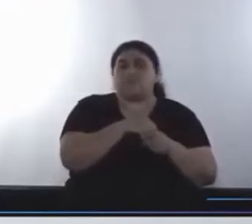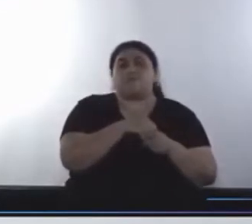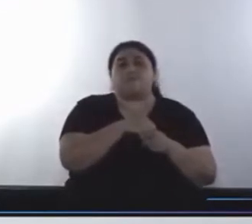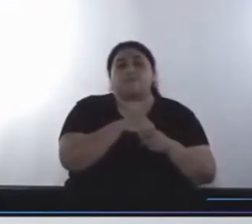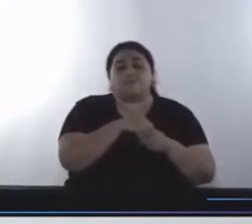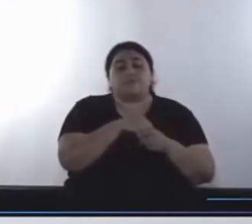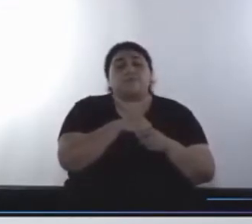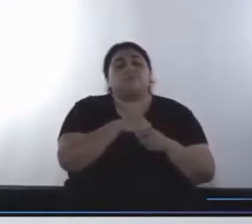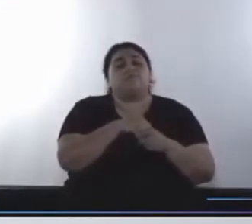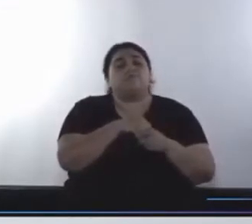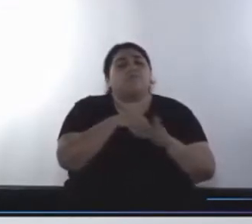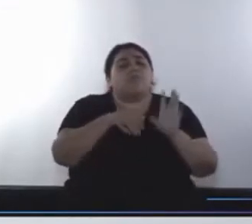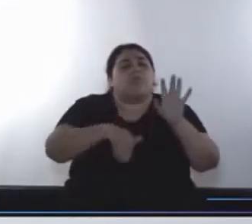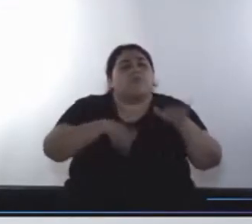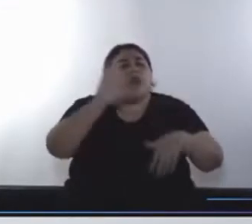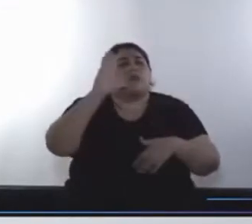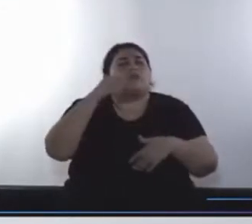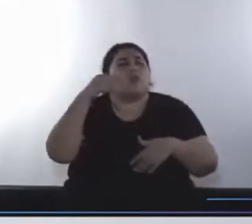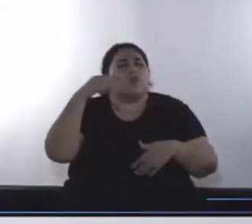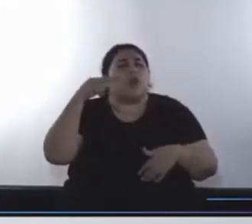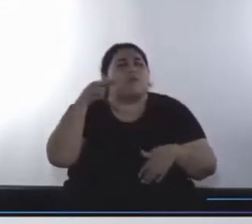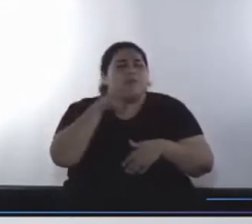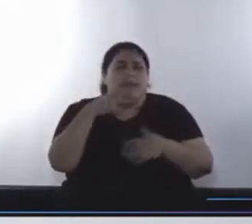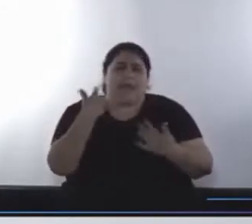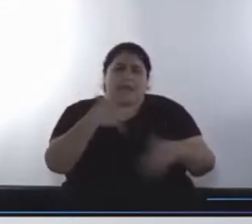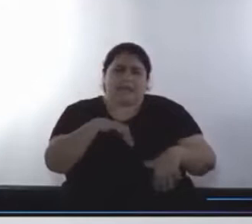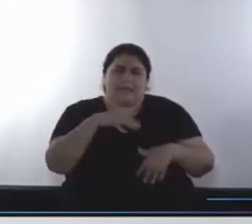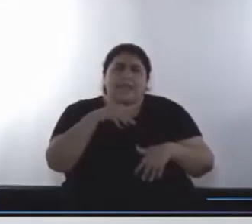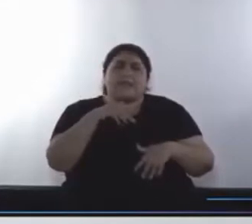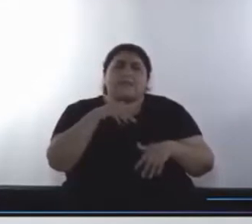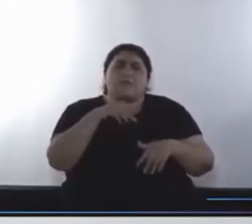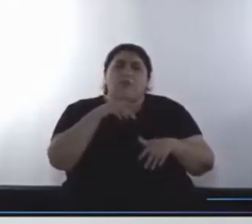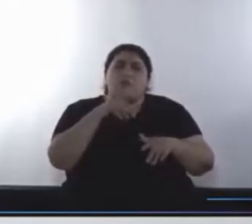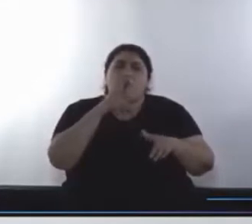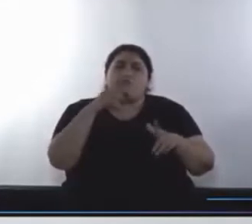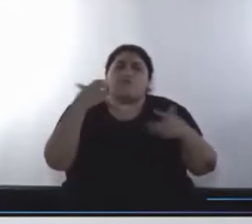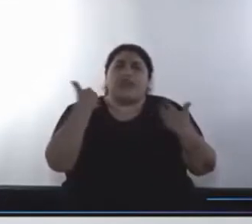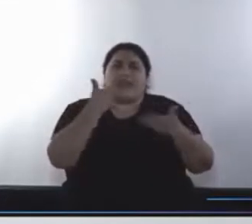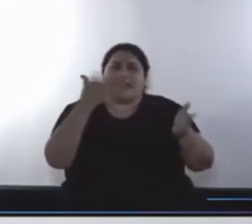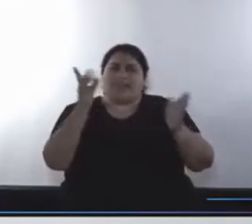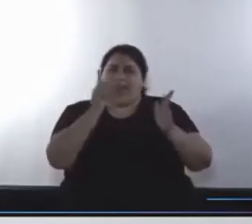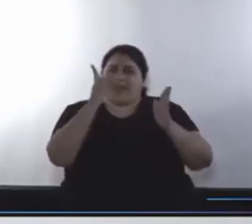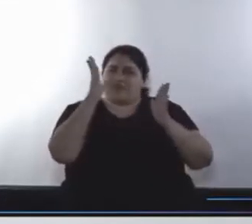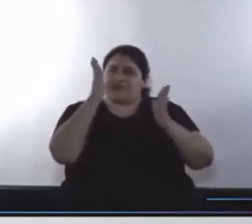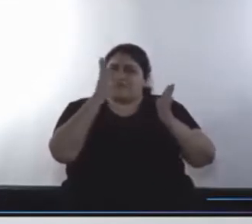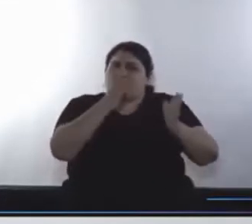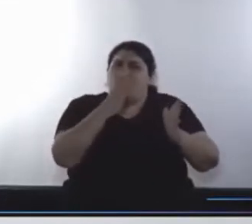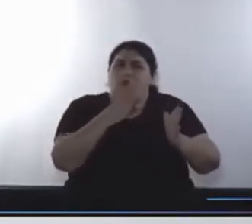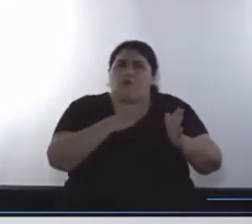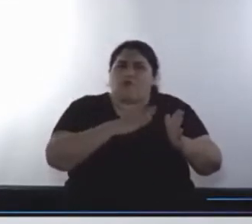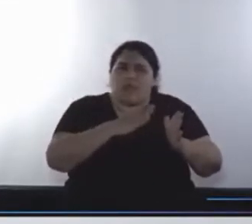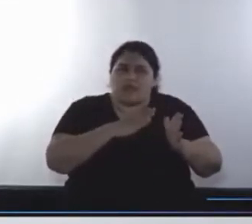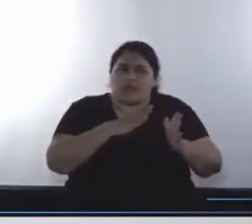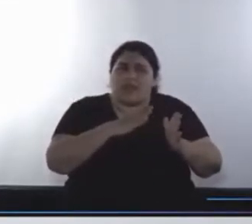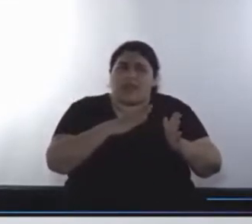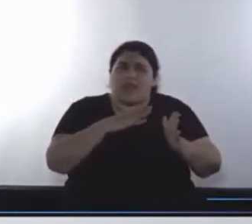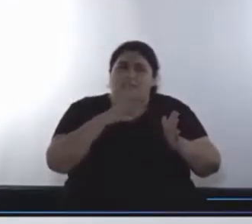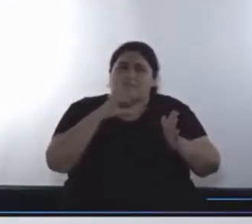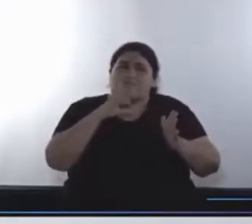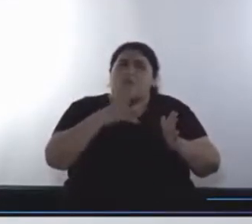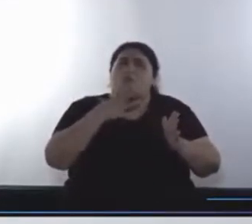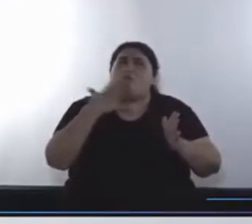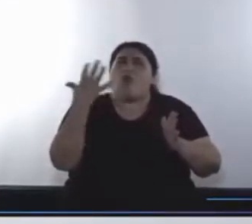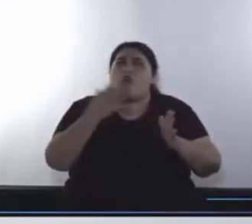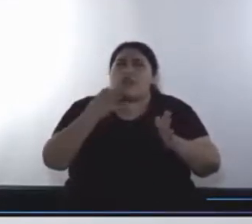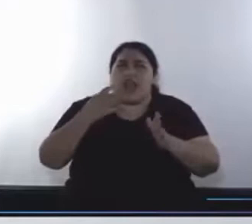predomina en general una mirada acrítica y abstracta, o alejada de alguna forma de la realidad y